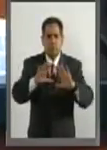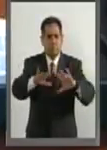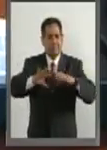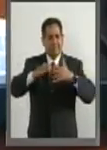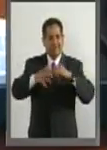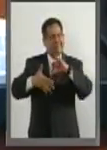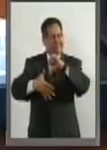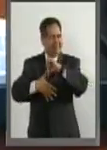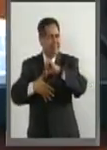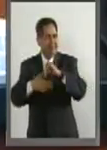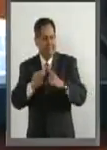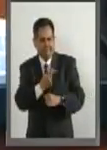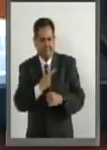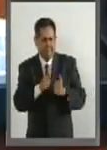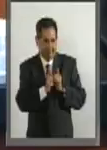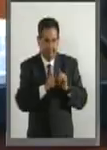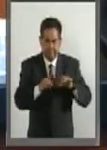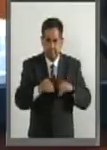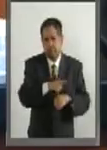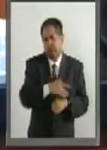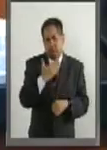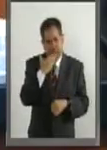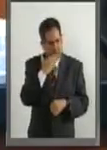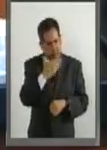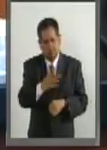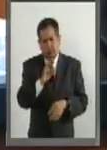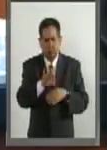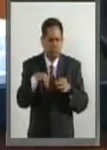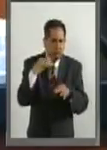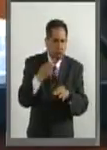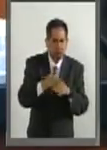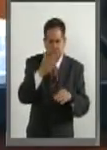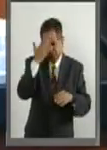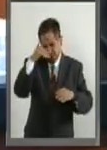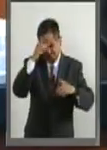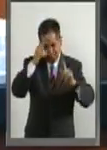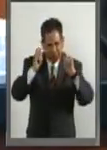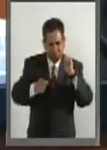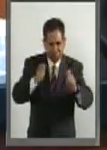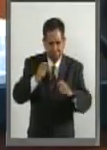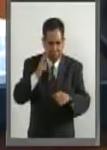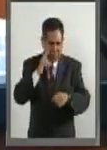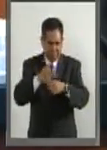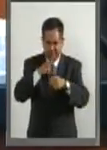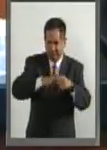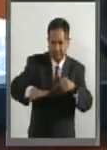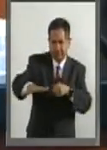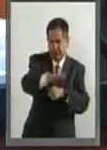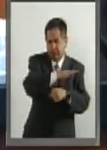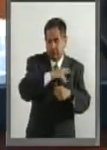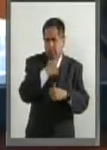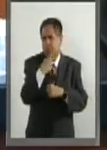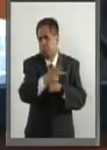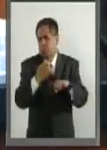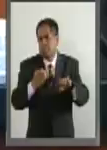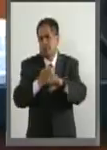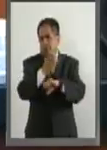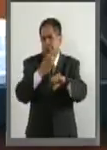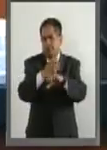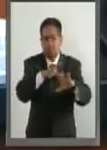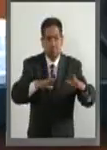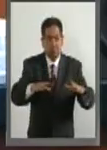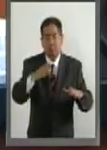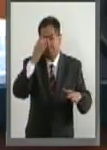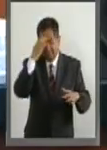Latinoamericano y es una senadora comprometida, es una senadora que conoce perfectamente su región, conoce las necesidades de la gente del área